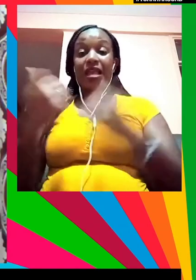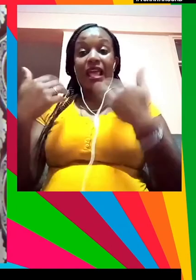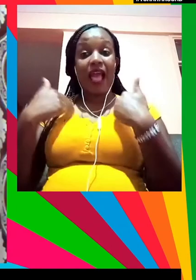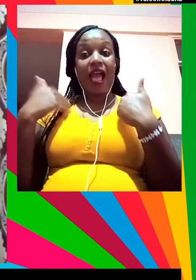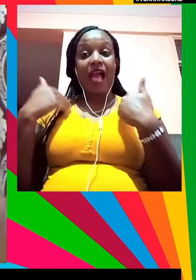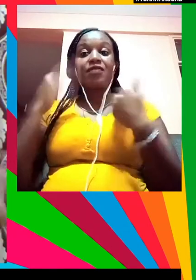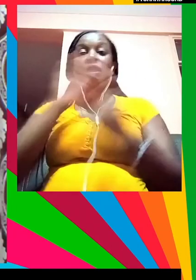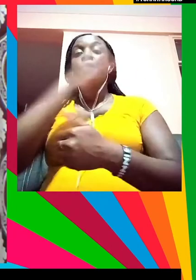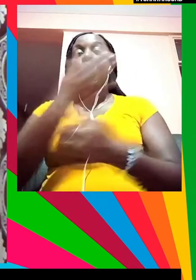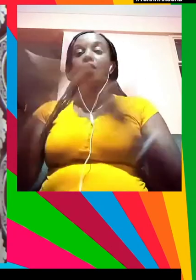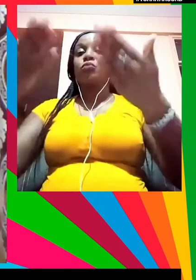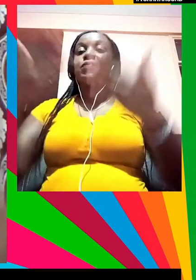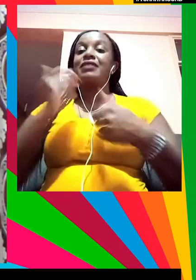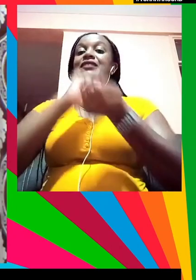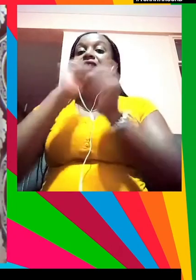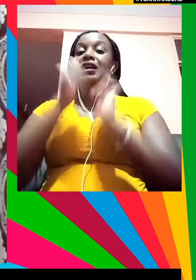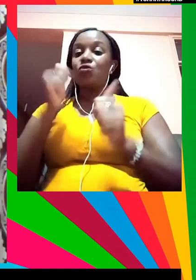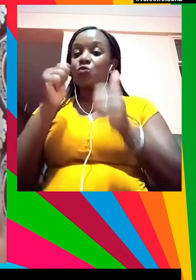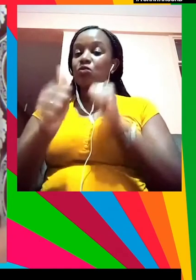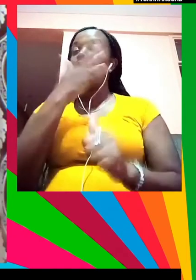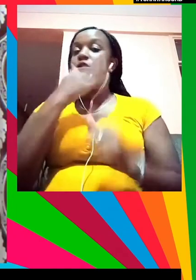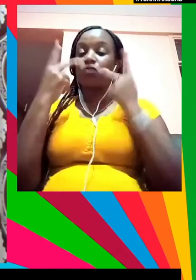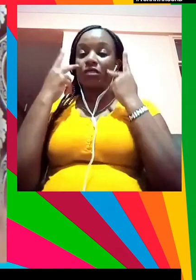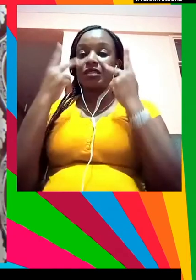tener una parte esencial en este cambio